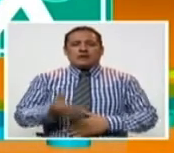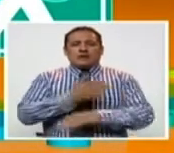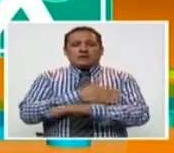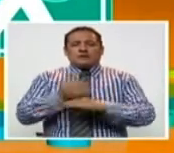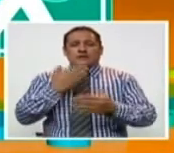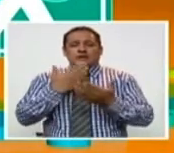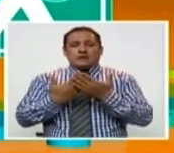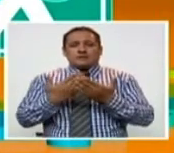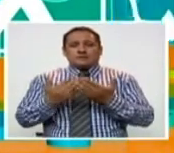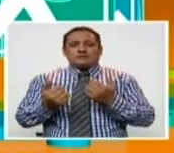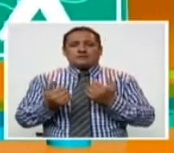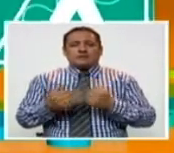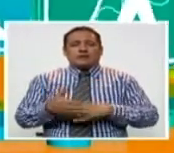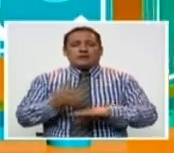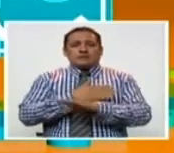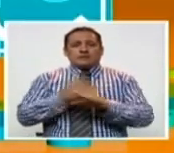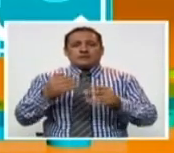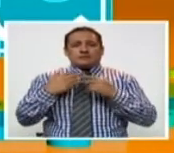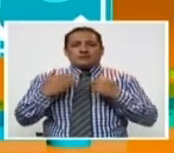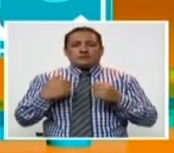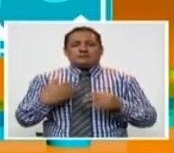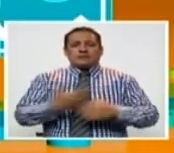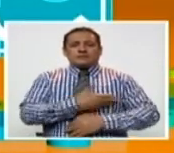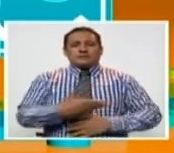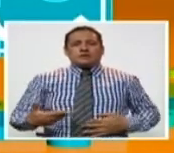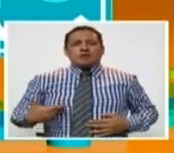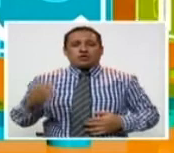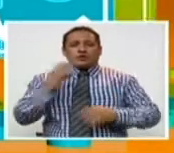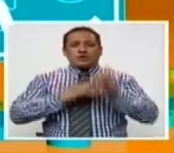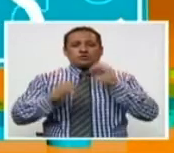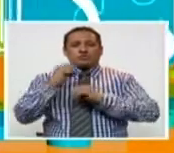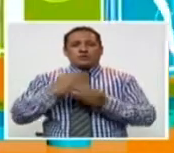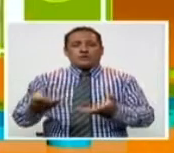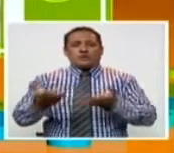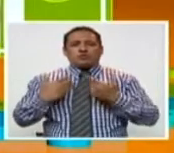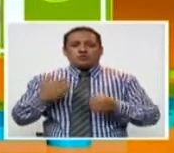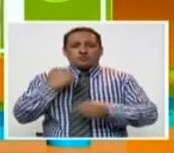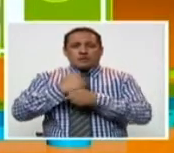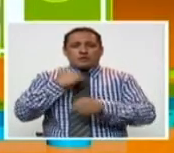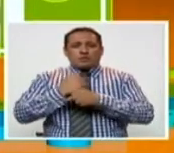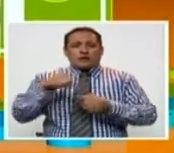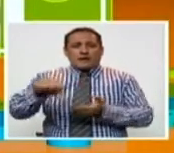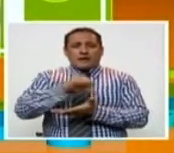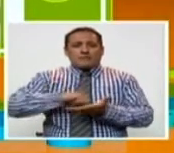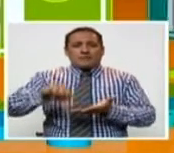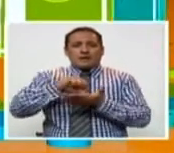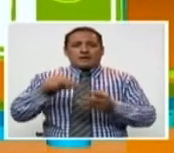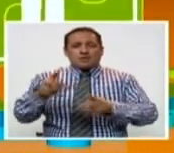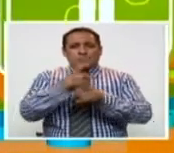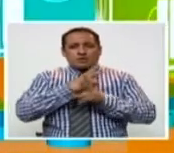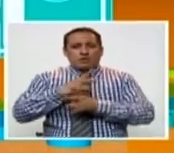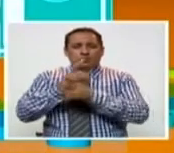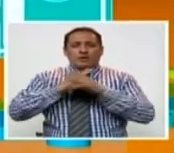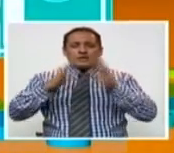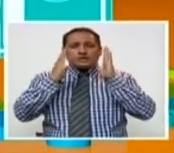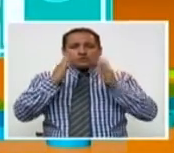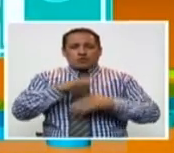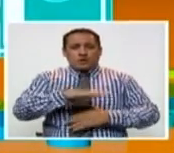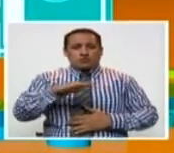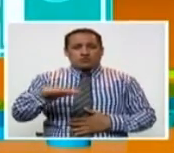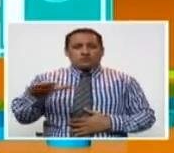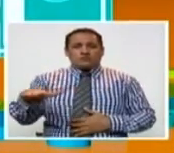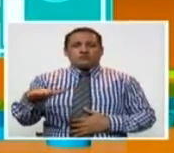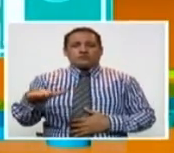gracias también al presidente de la organización que también me dio un trabajito acá en el parque y cuidaba la atención en el parque para los niños.